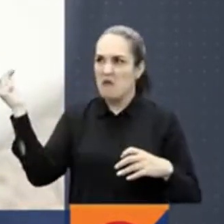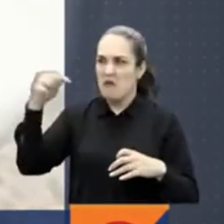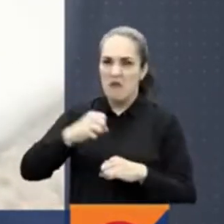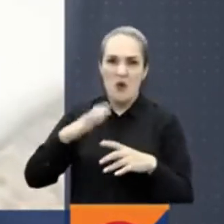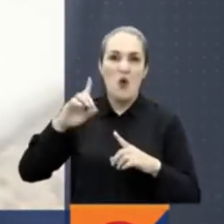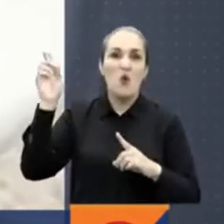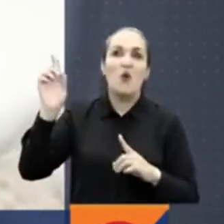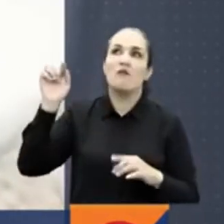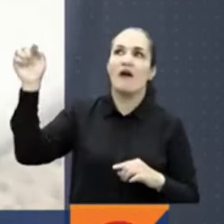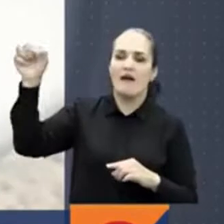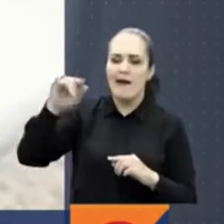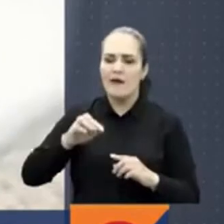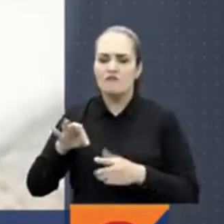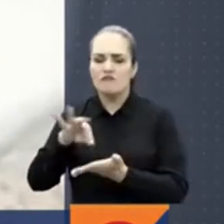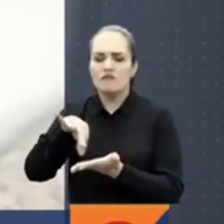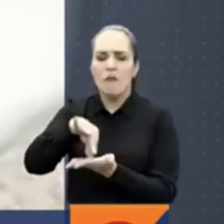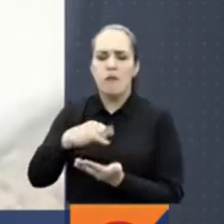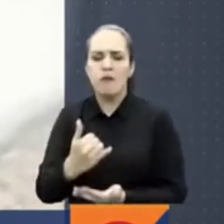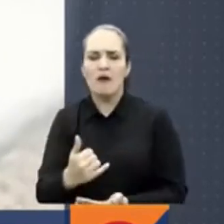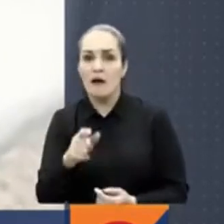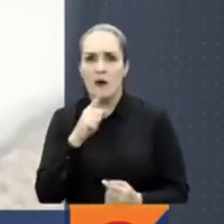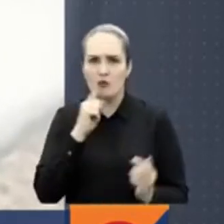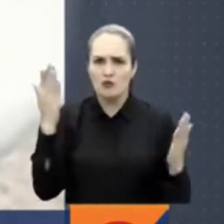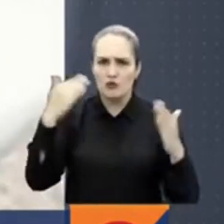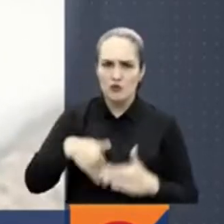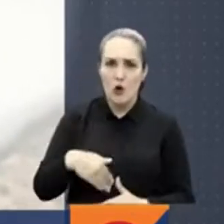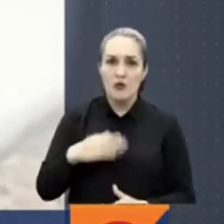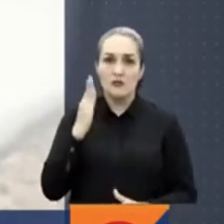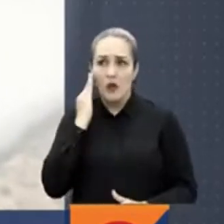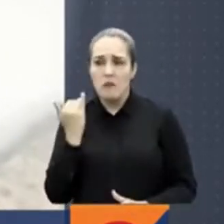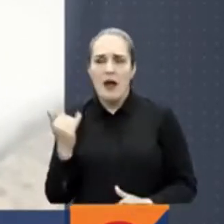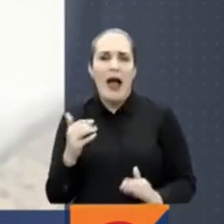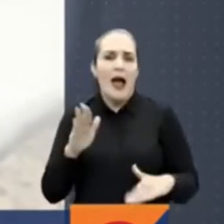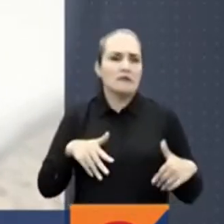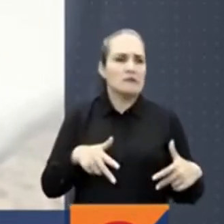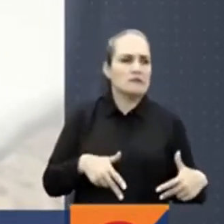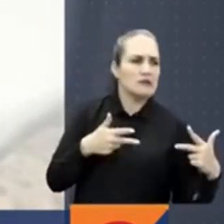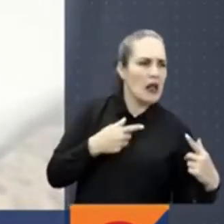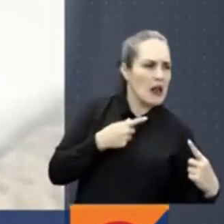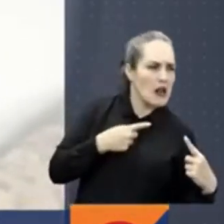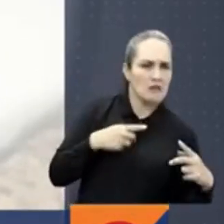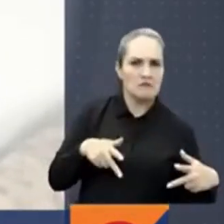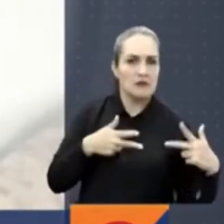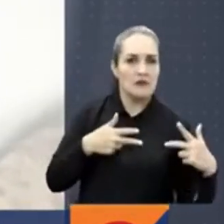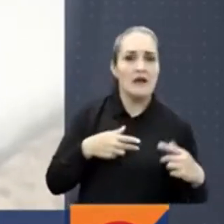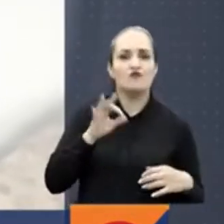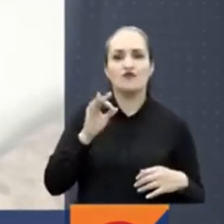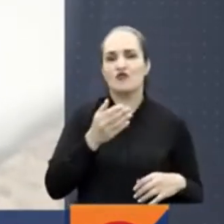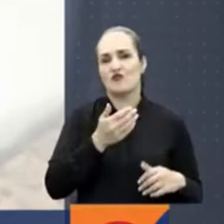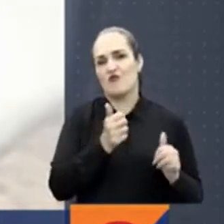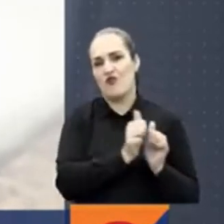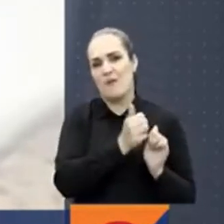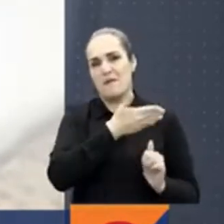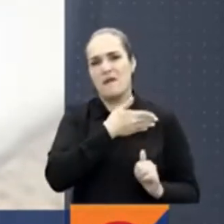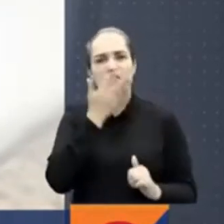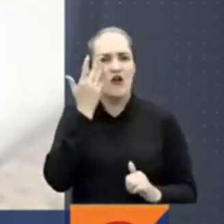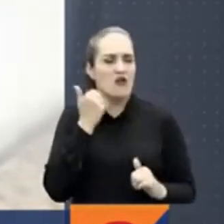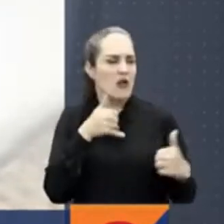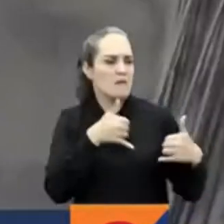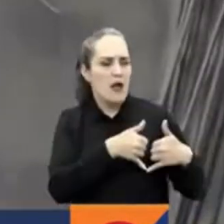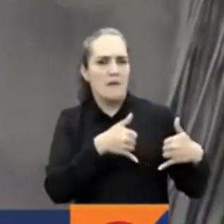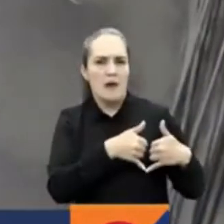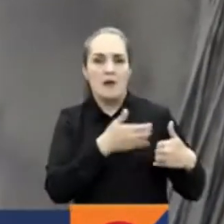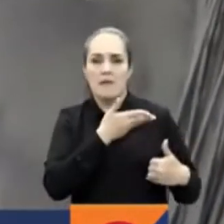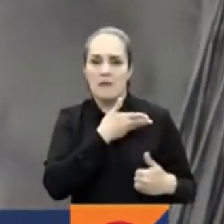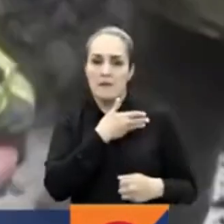ubicación de una persona, entonces ellos eran limitados, pero con mi mamá tenía contacto todos los días, todos los